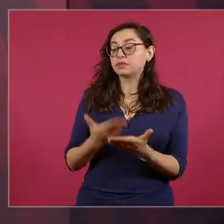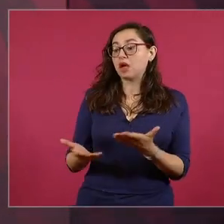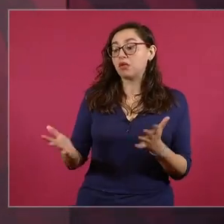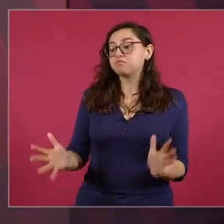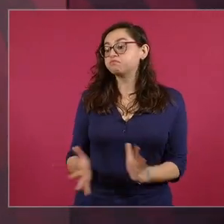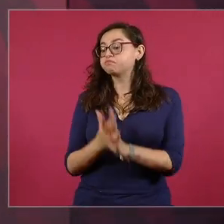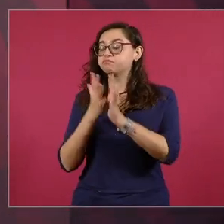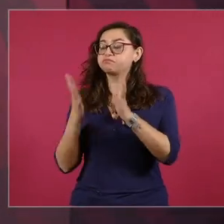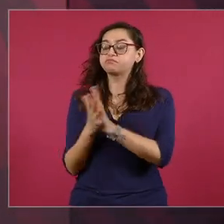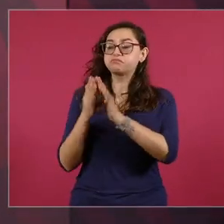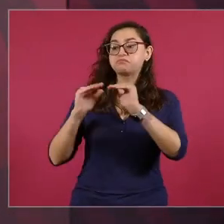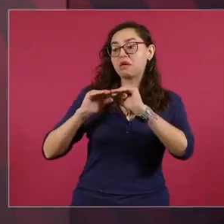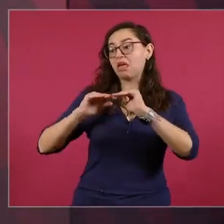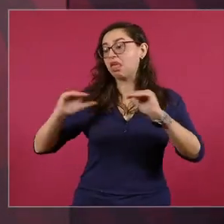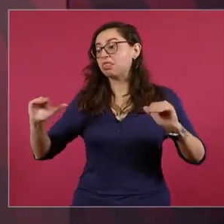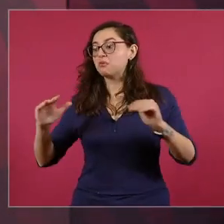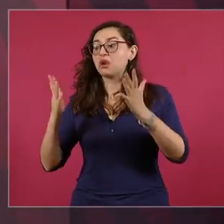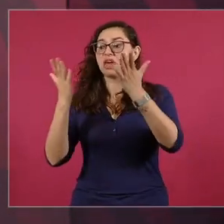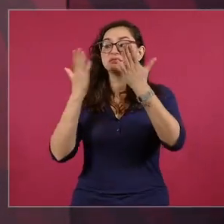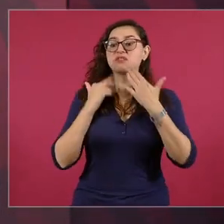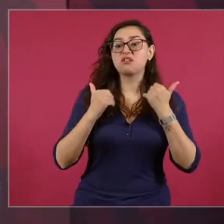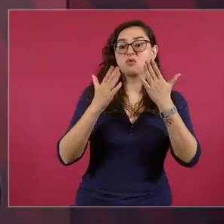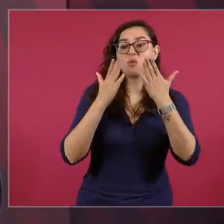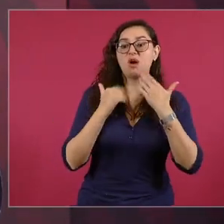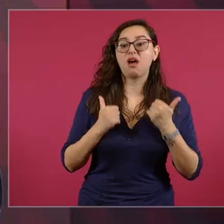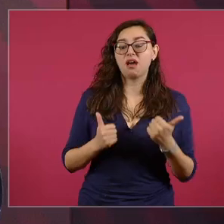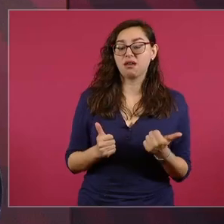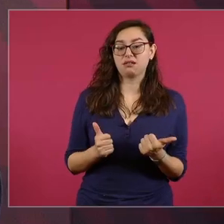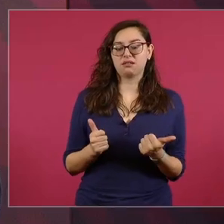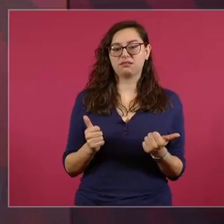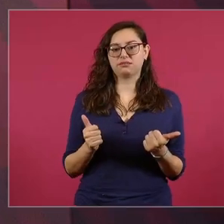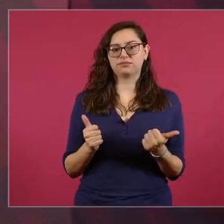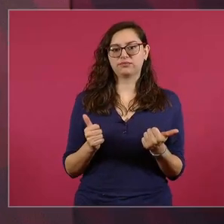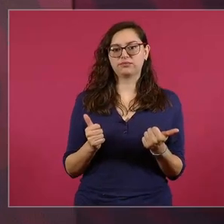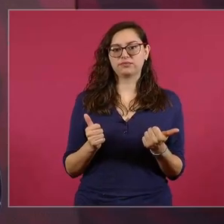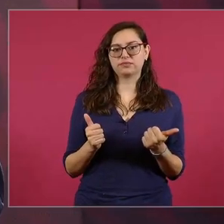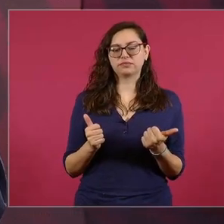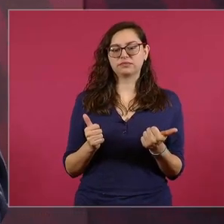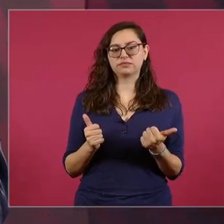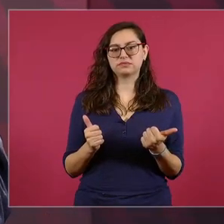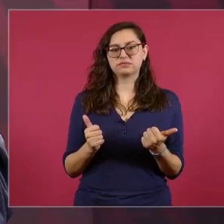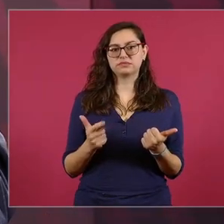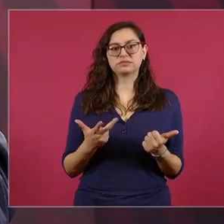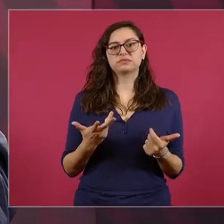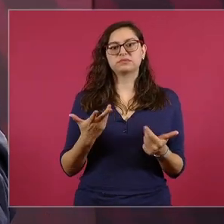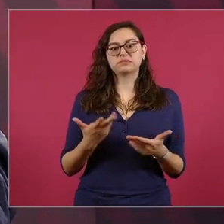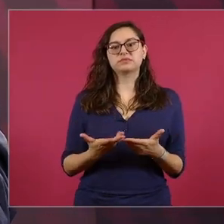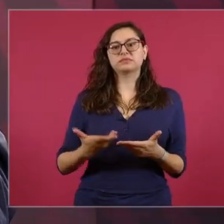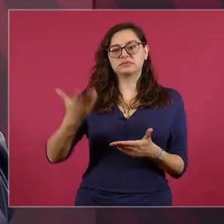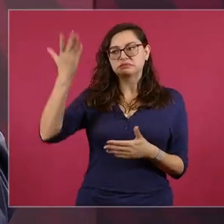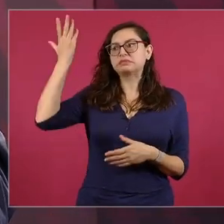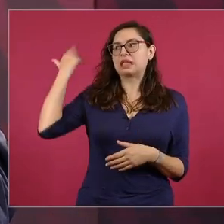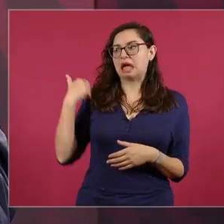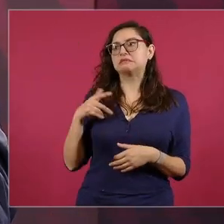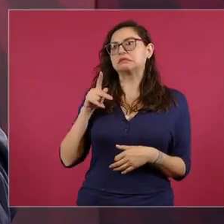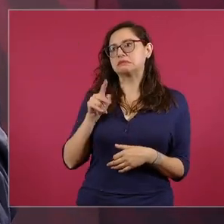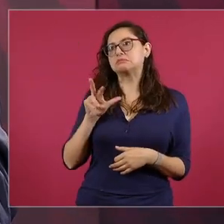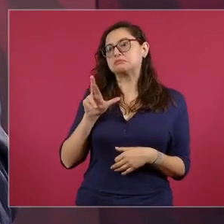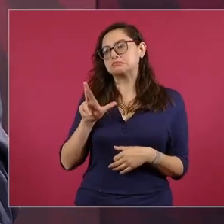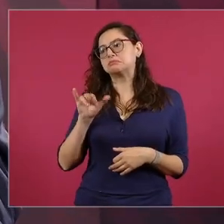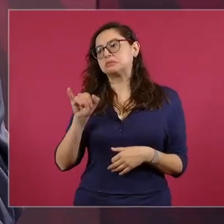y que estaba mejor el PRI y